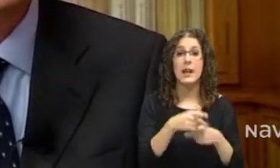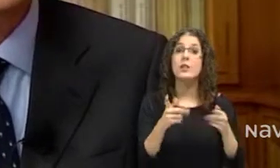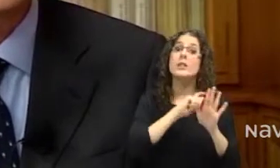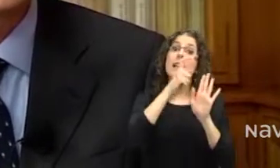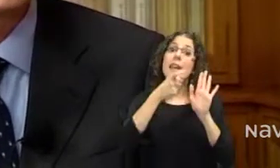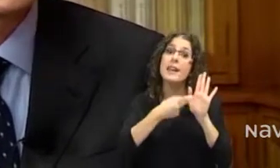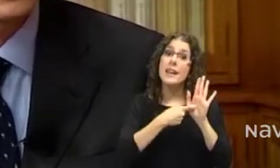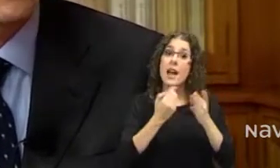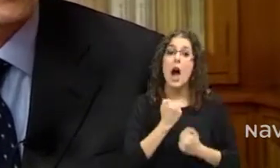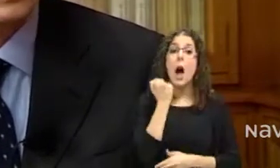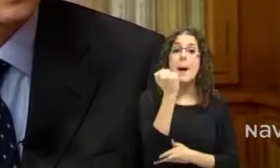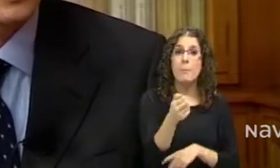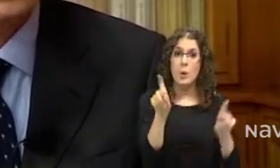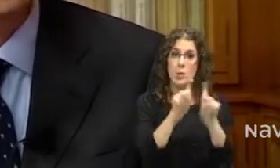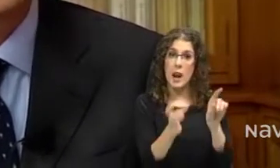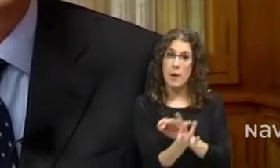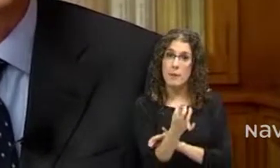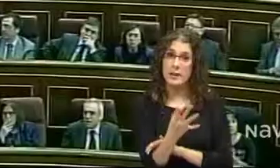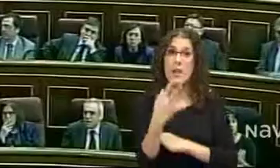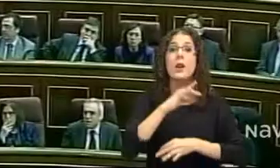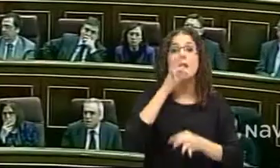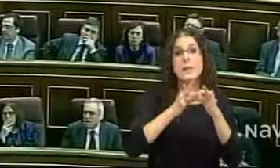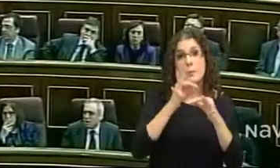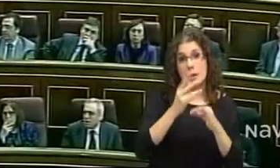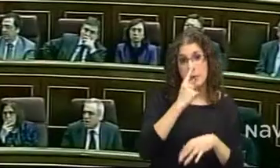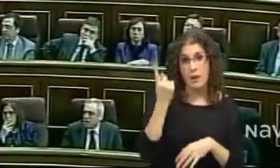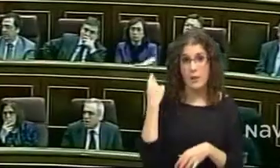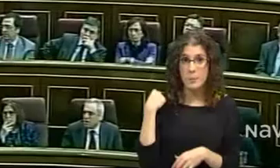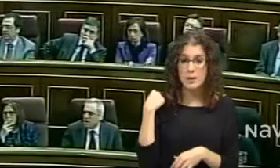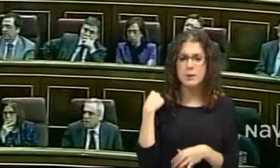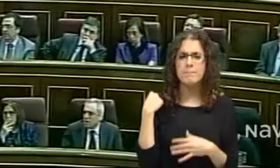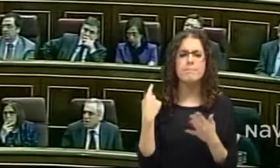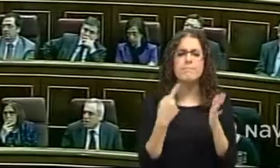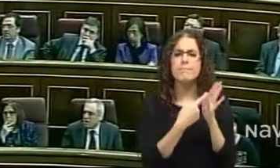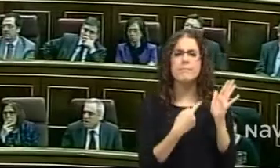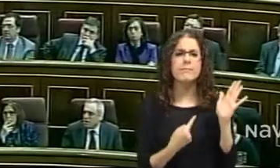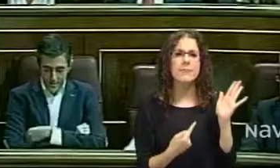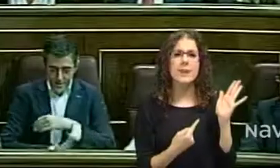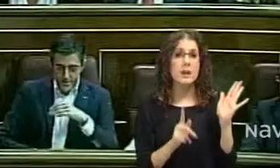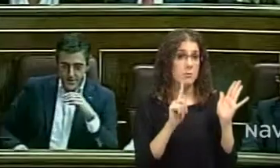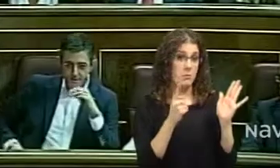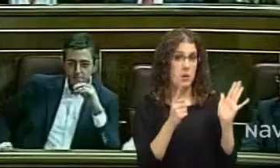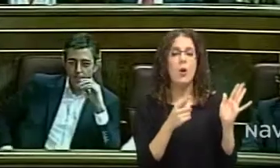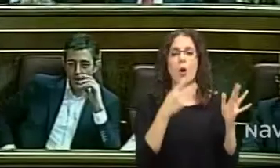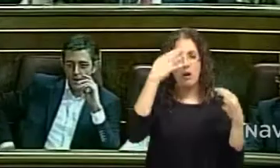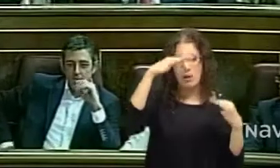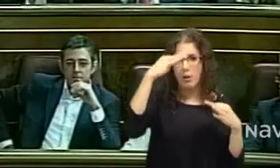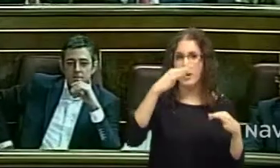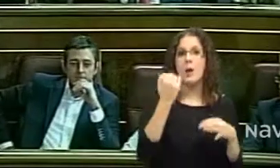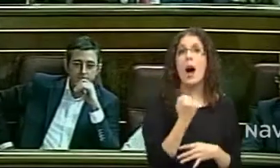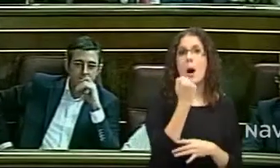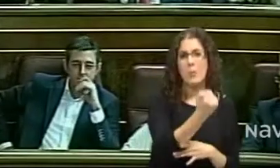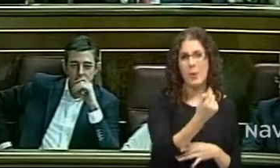año pasado, que es la que está en fase de desarrollo reglamentario, se plantea sobre todo, además de los apoyos fiscales y los